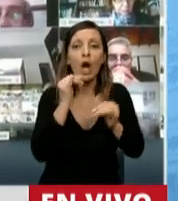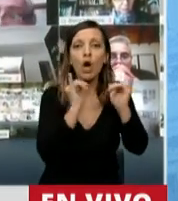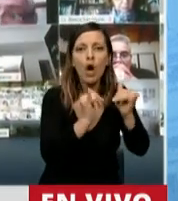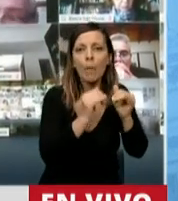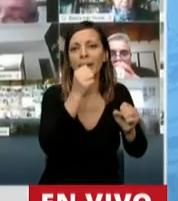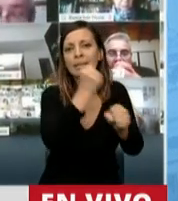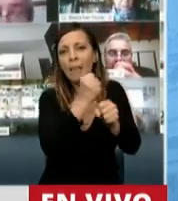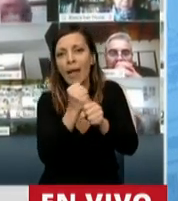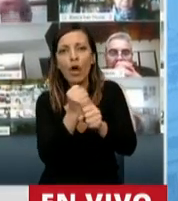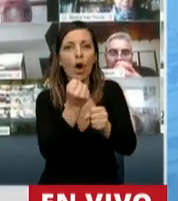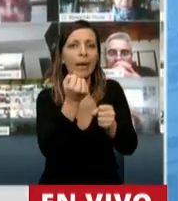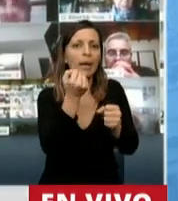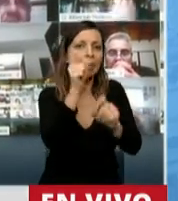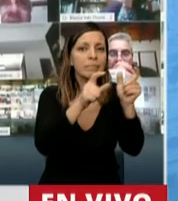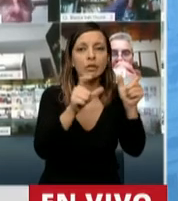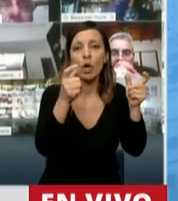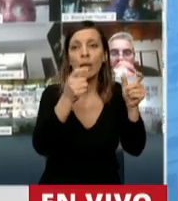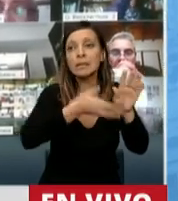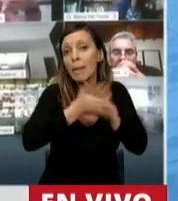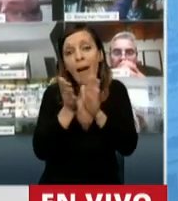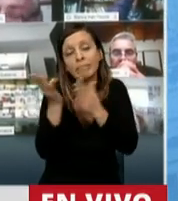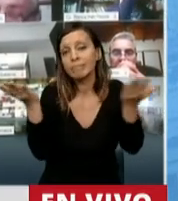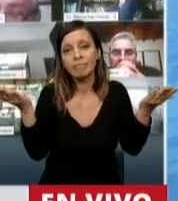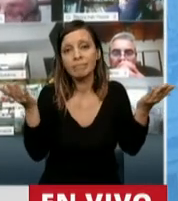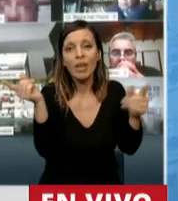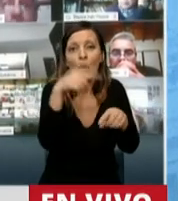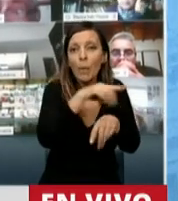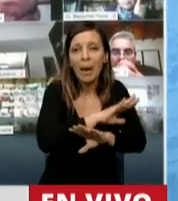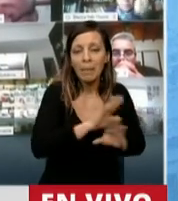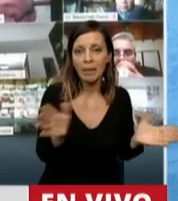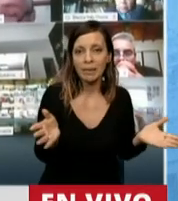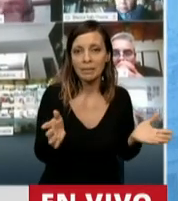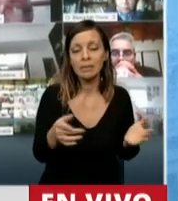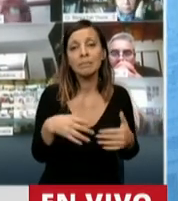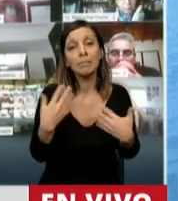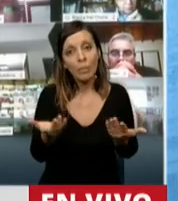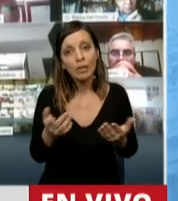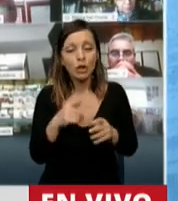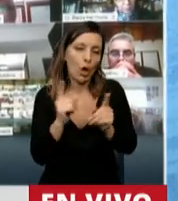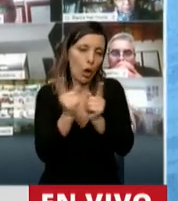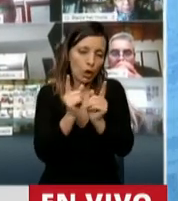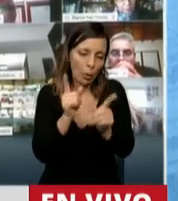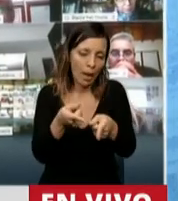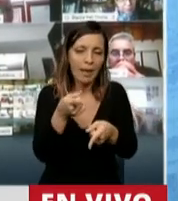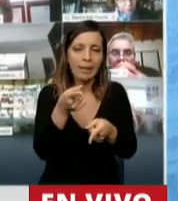de trabajadores, de empresarios, de cuy no vuelve. Entonces, señor presidente, para ir redondeando,